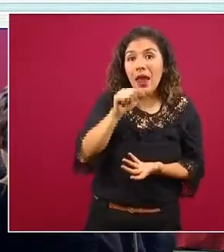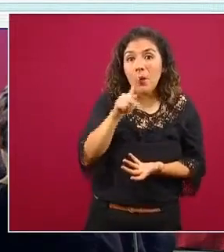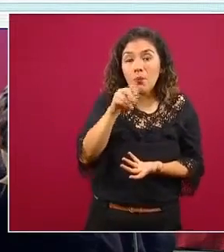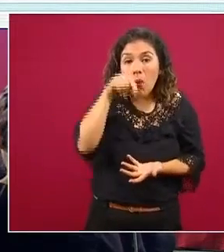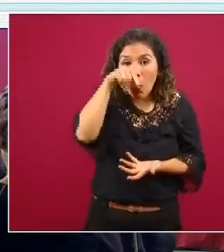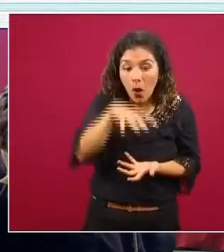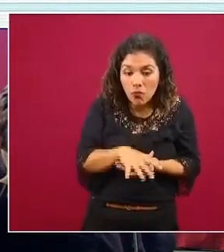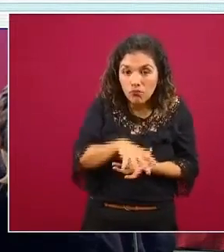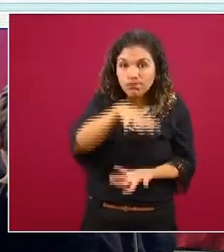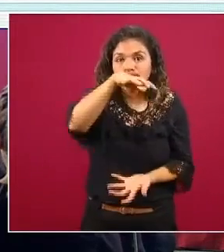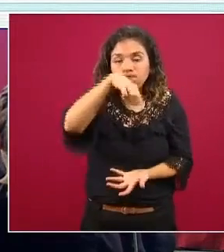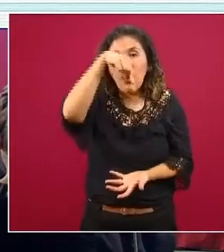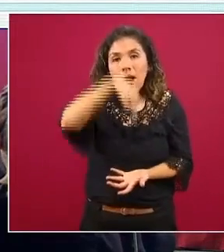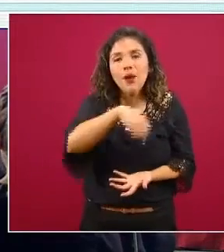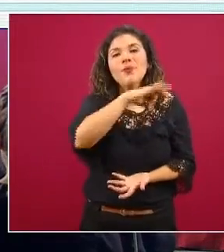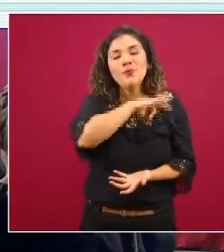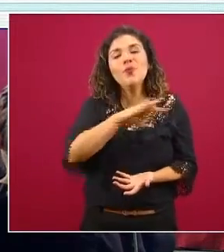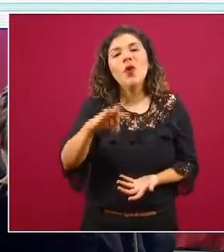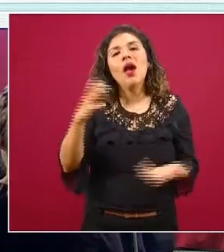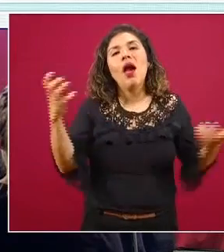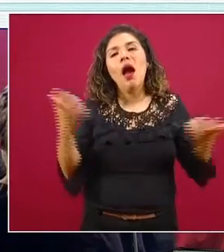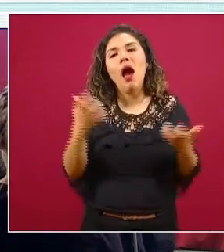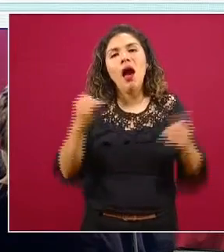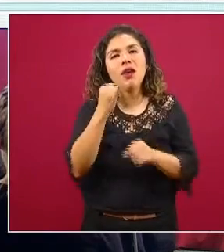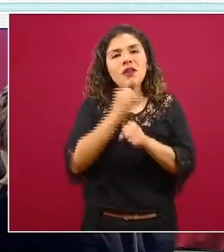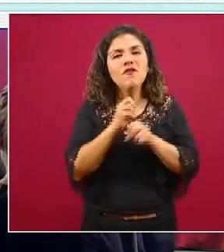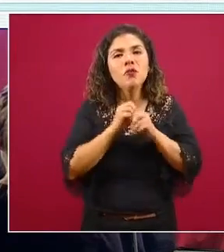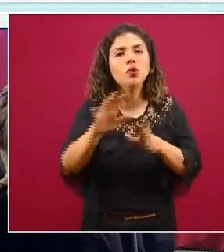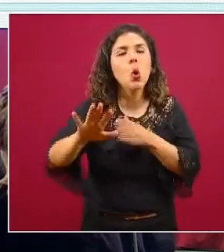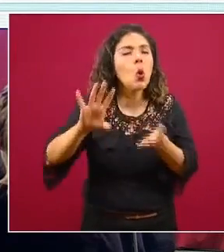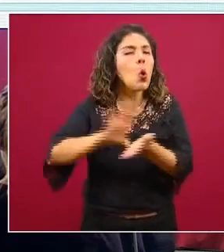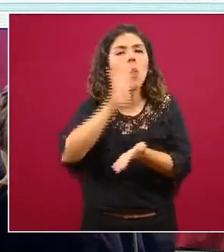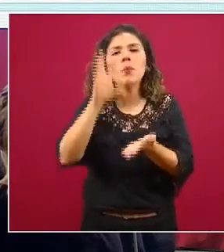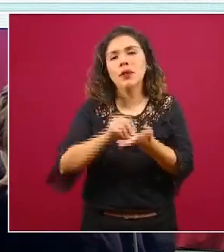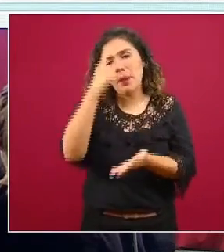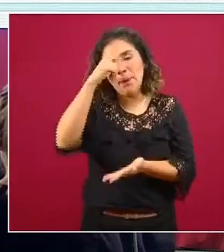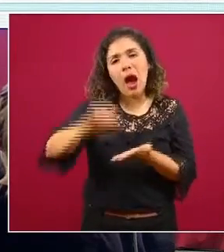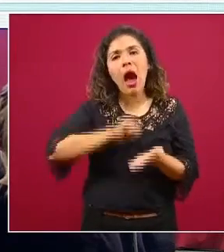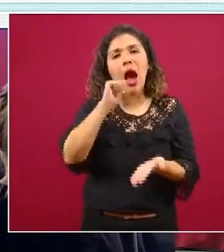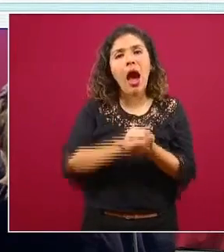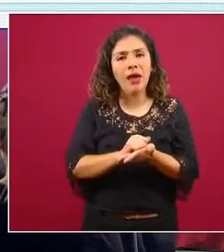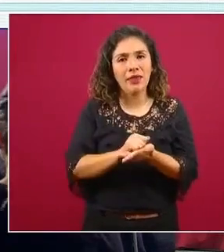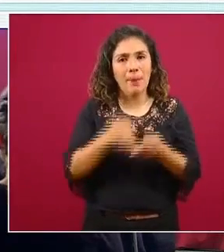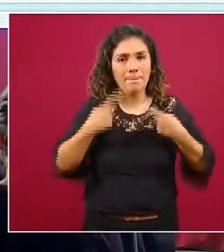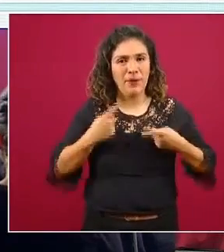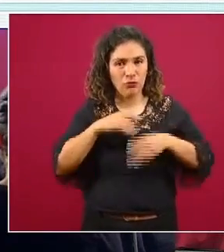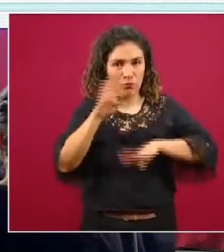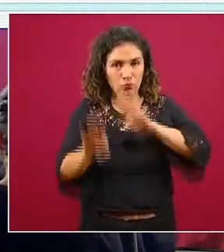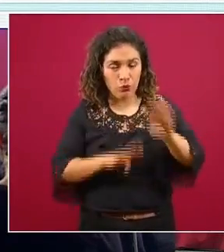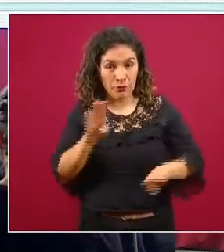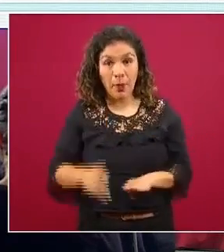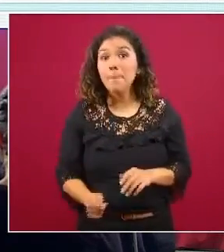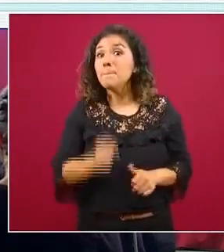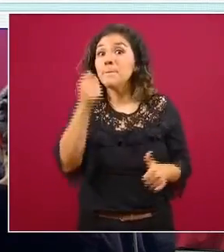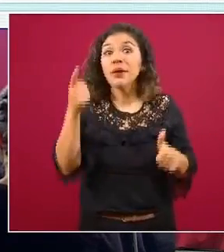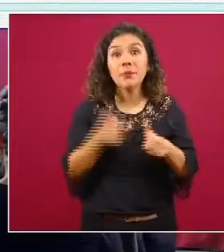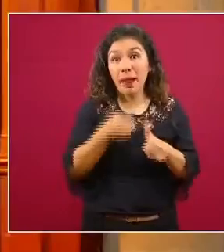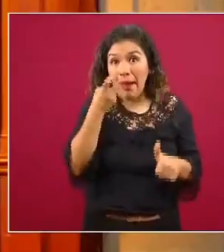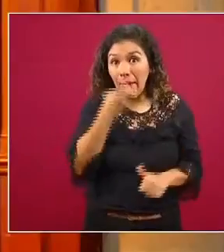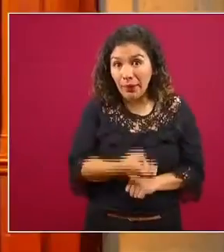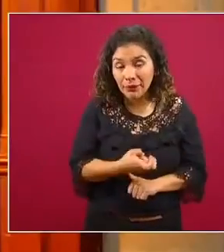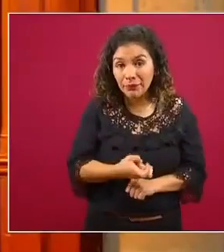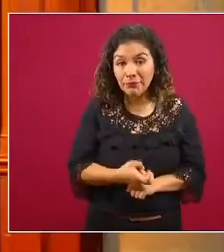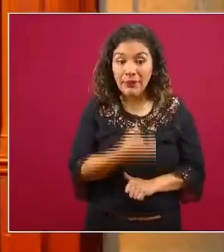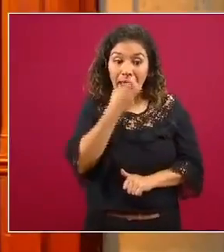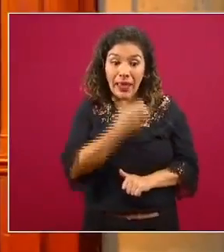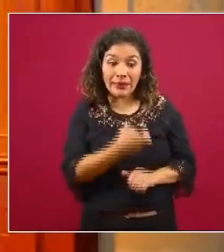podamos tener toda la información de las actas de defunción pero es el primero que se genera pero